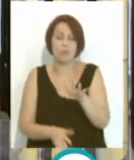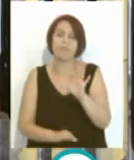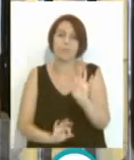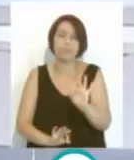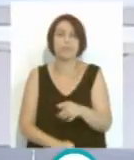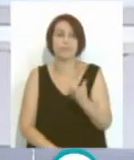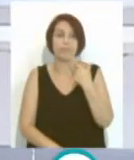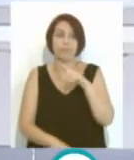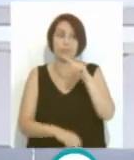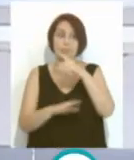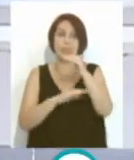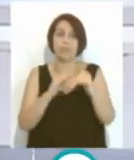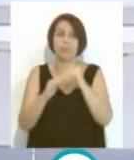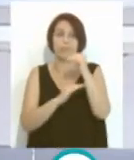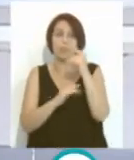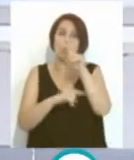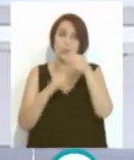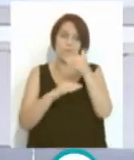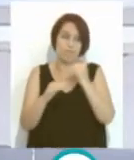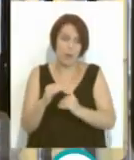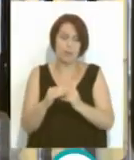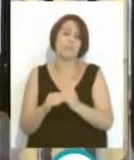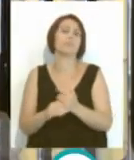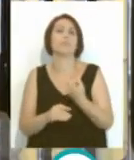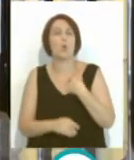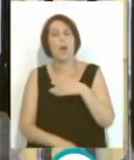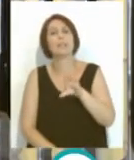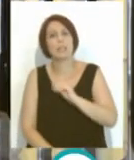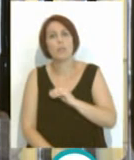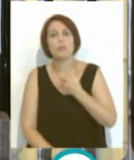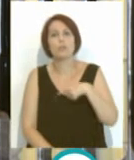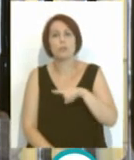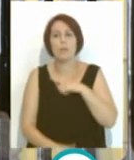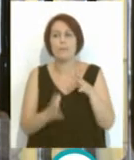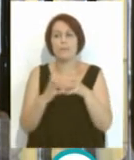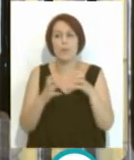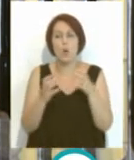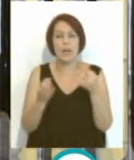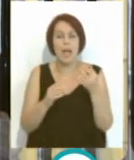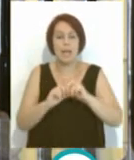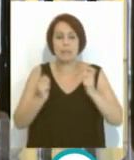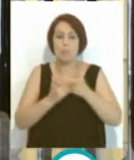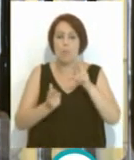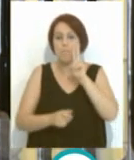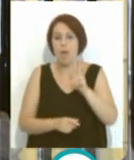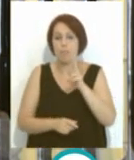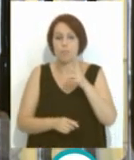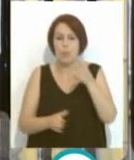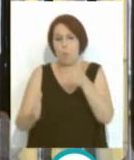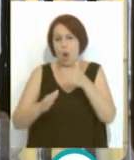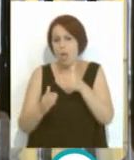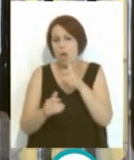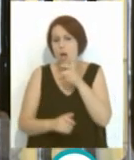Exactamente, se subió a primera y se bajó. Es que yo los entiendo, es que nosotros lo que deseamos es ver al equipo durante muchas